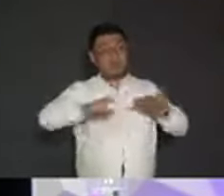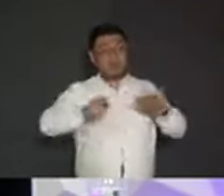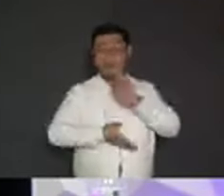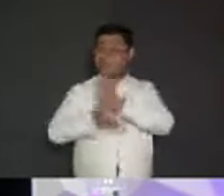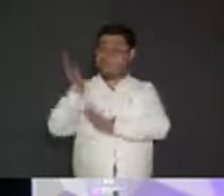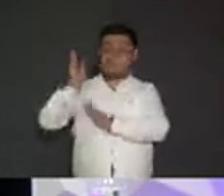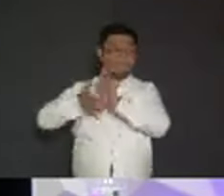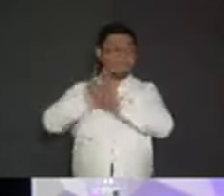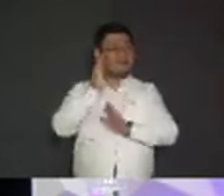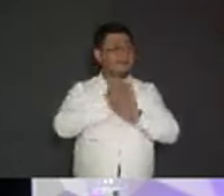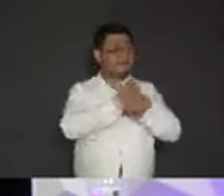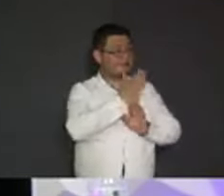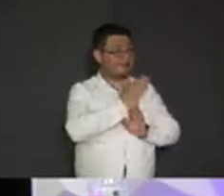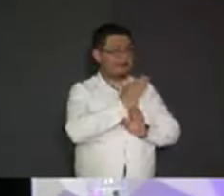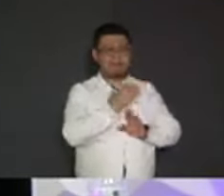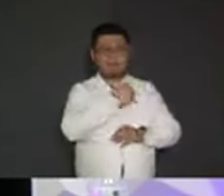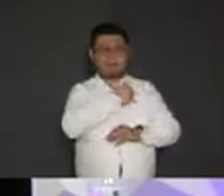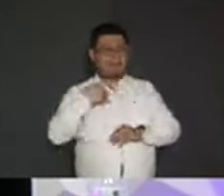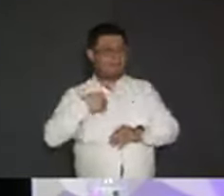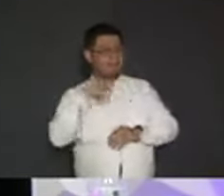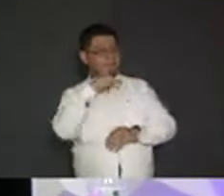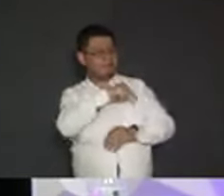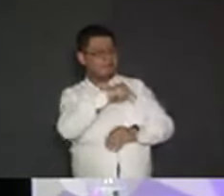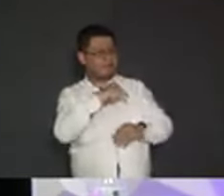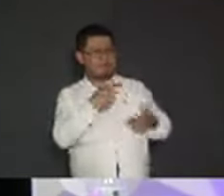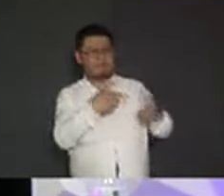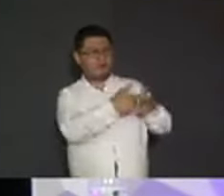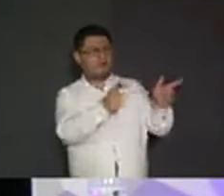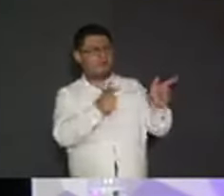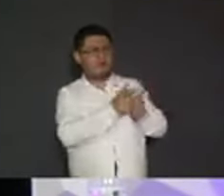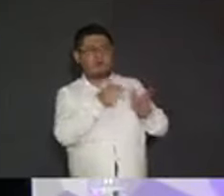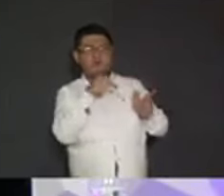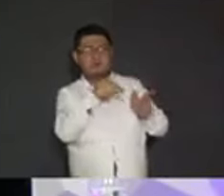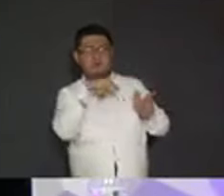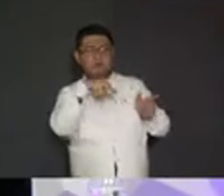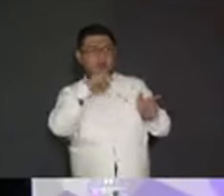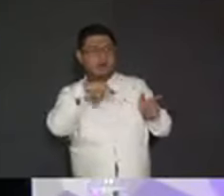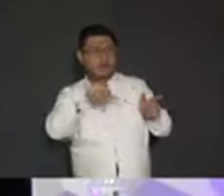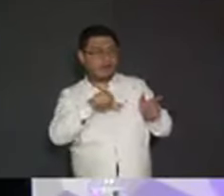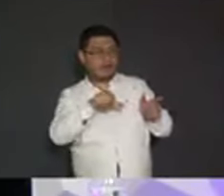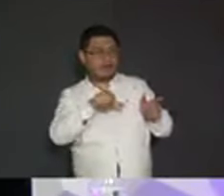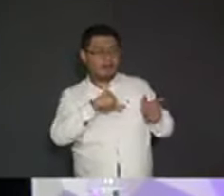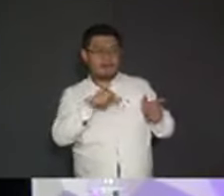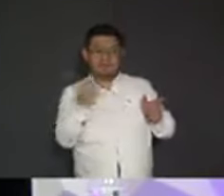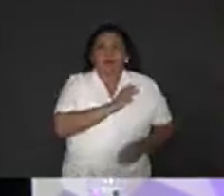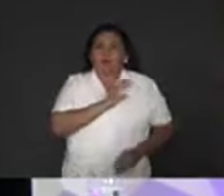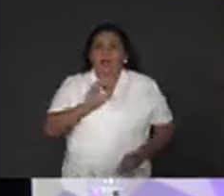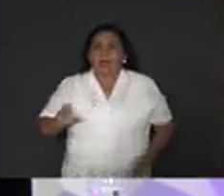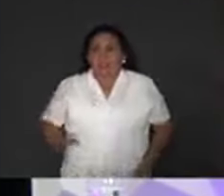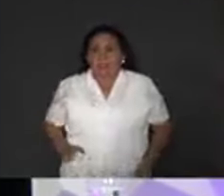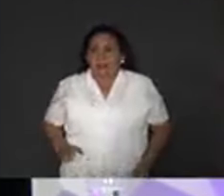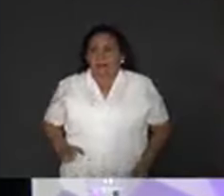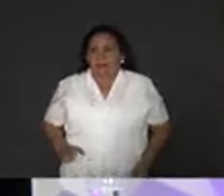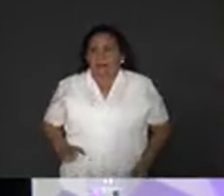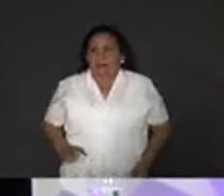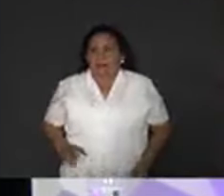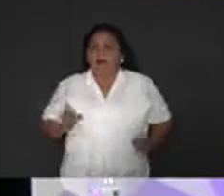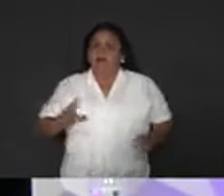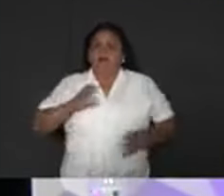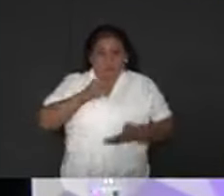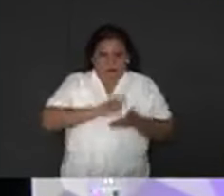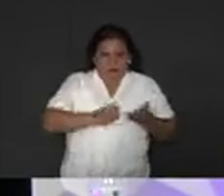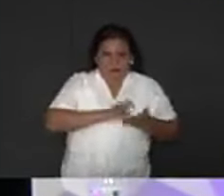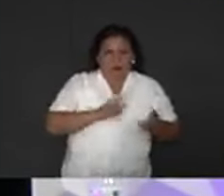miembros de propio Morena me denuncian, porque ya nos compraron un candidato a diputado local. Están comprando también